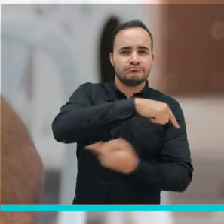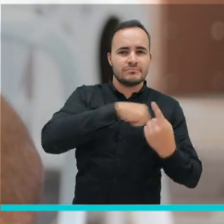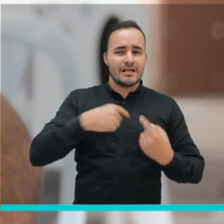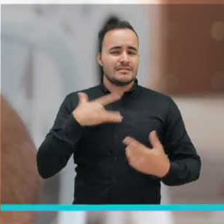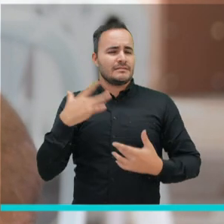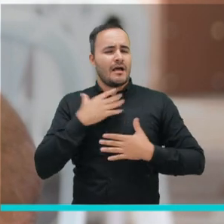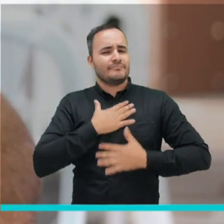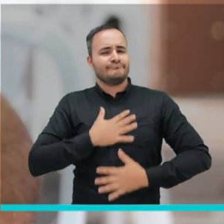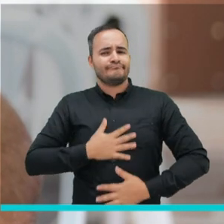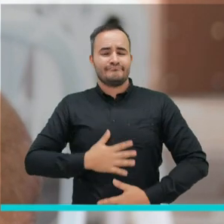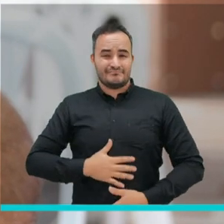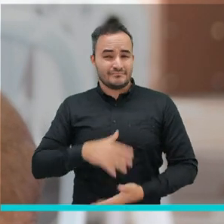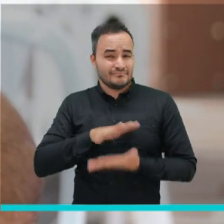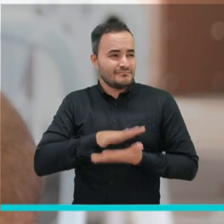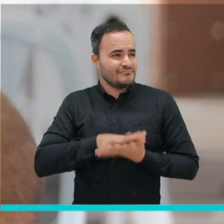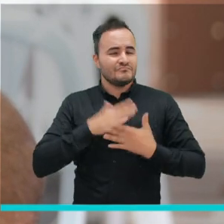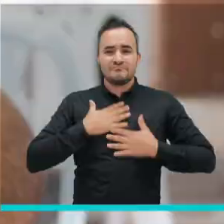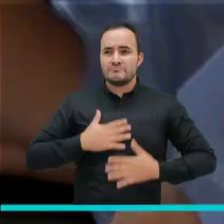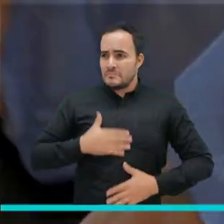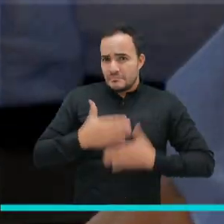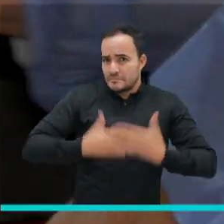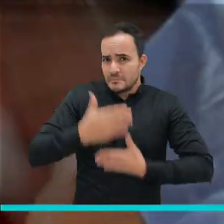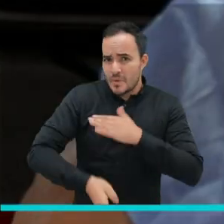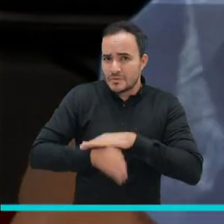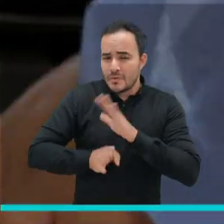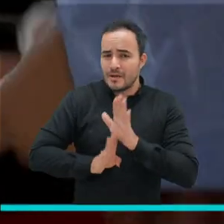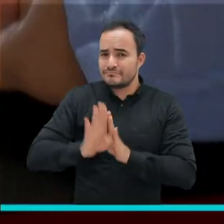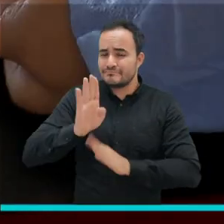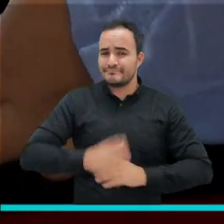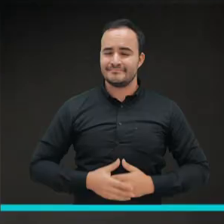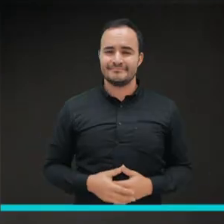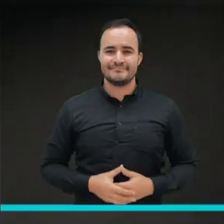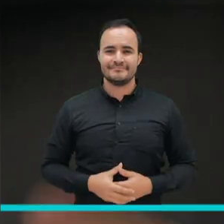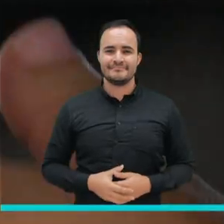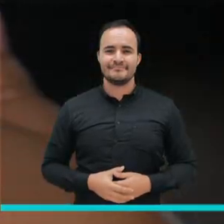puedo estar muy tranquilo y seguir adelante.